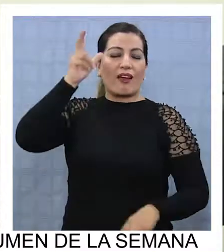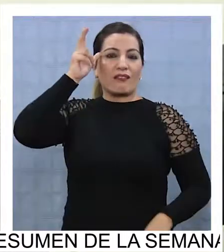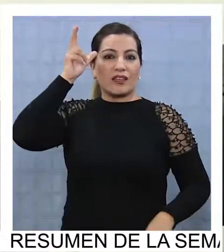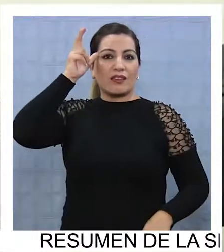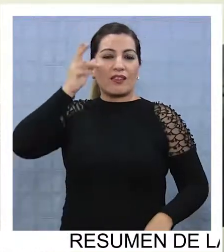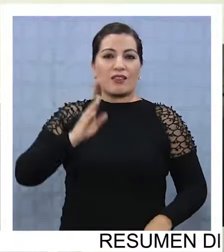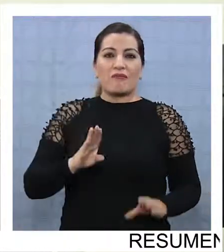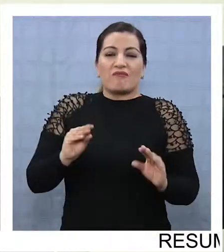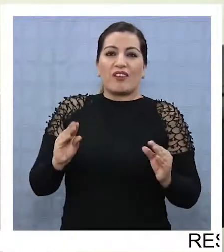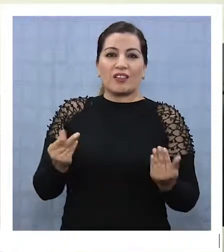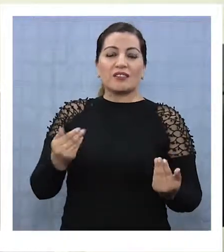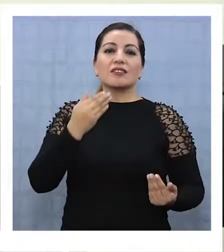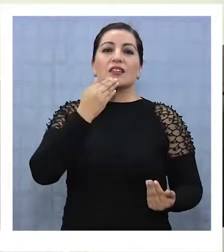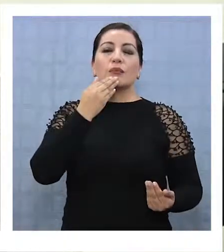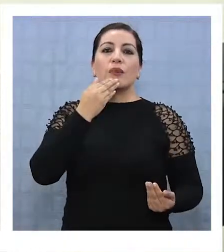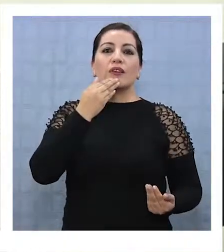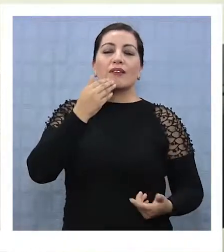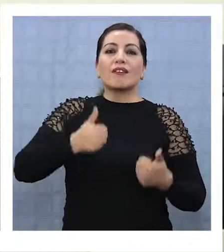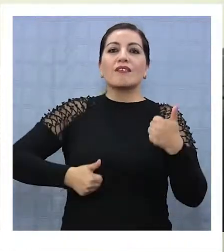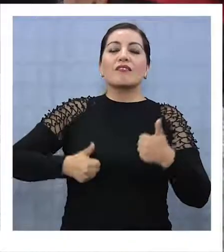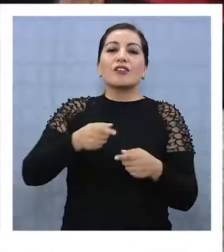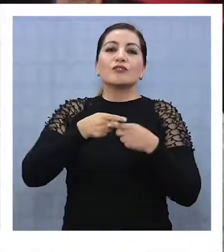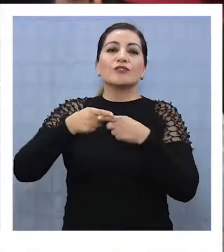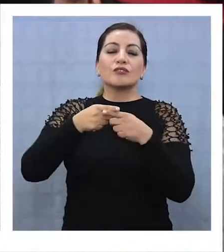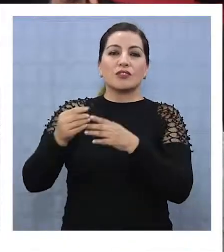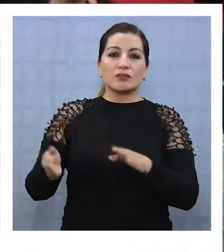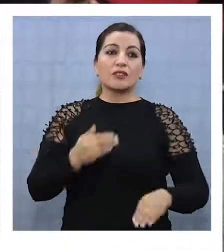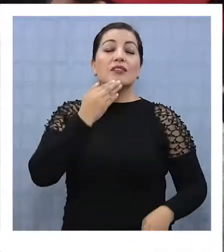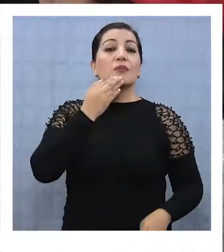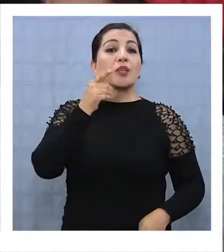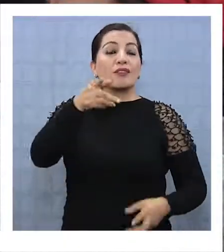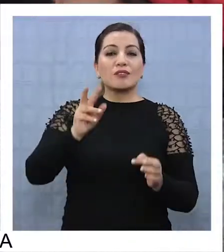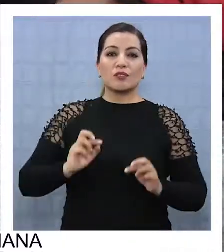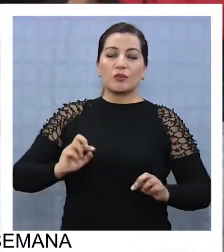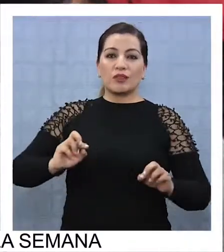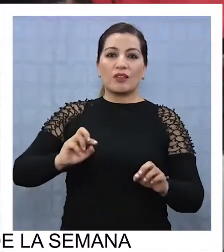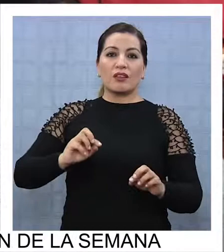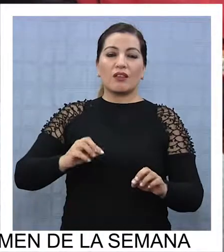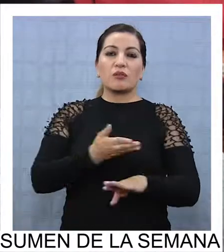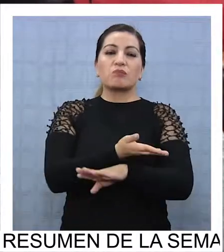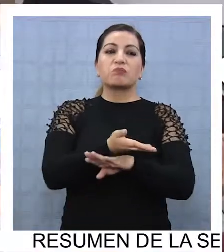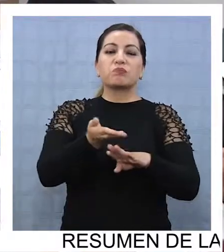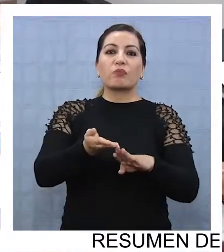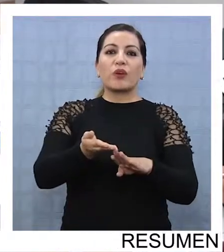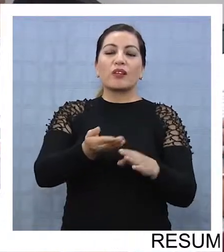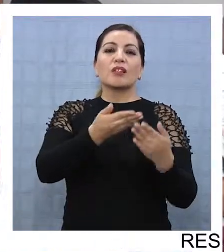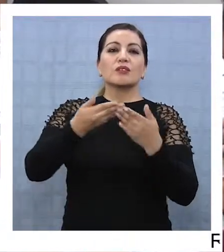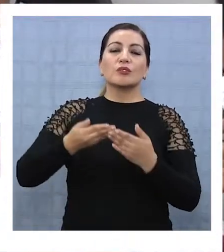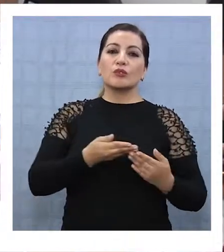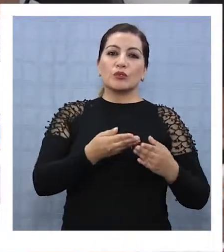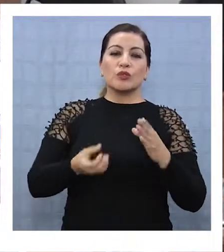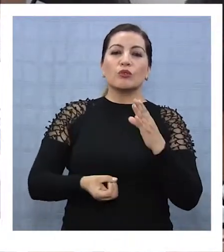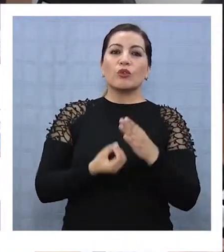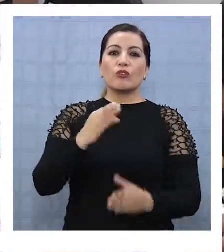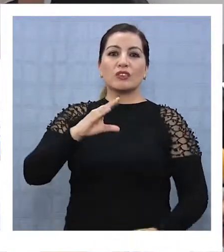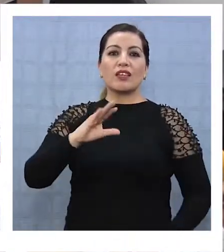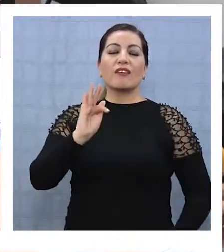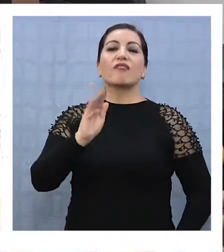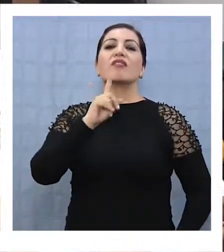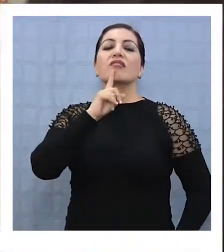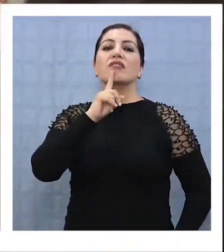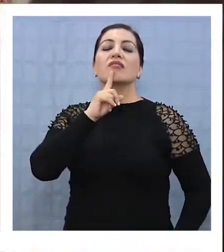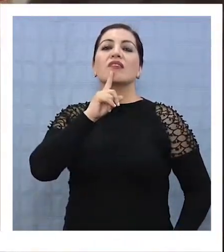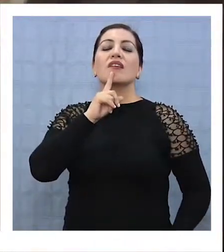habilidades blandas y con competencias sociales. Incluso en esta ocasión llegó con su oferta de estudios el nuevo CFT